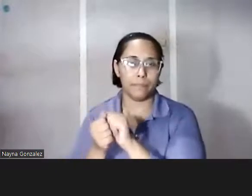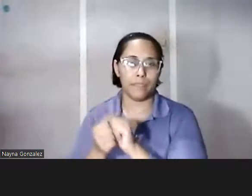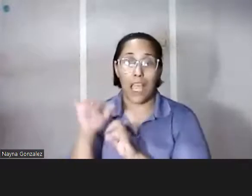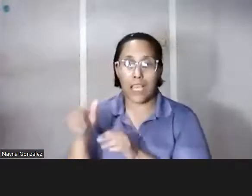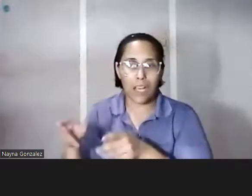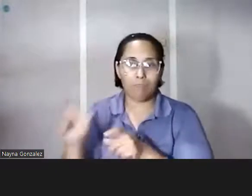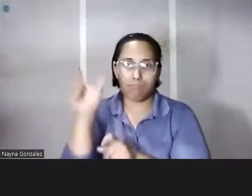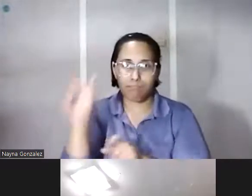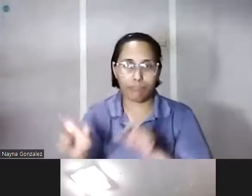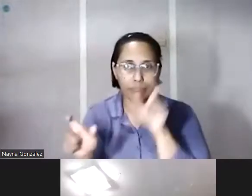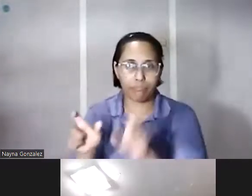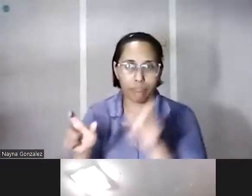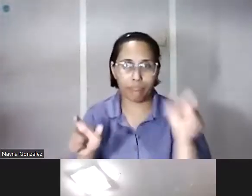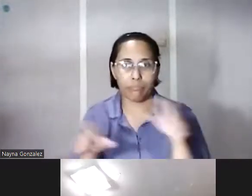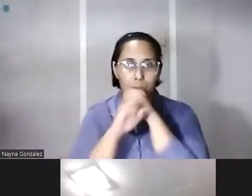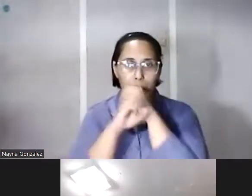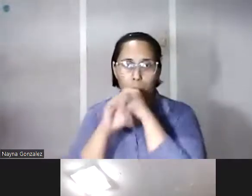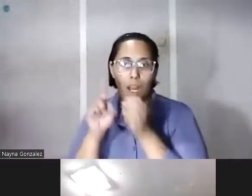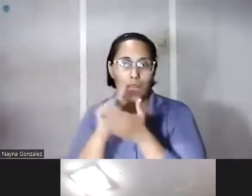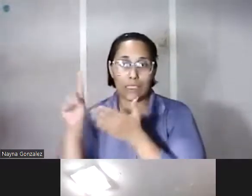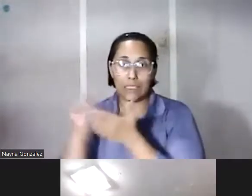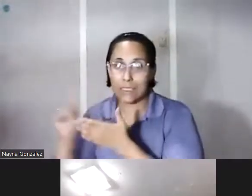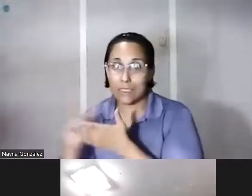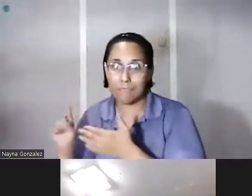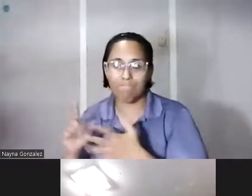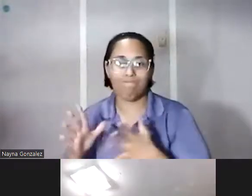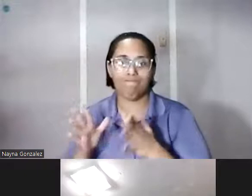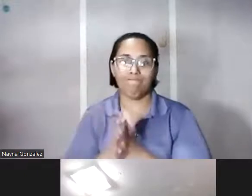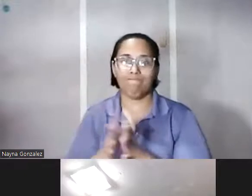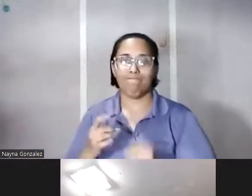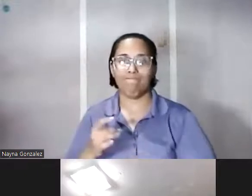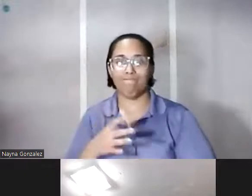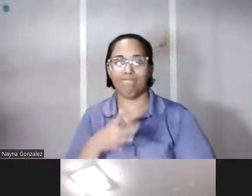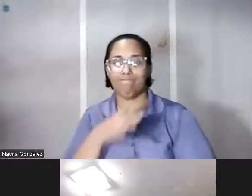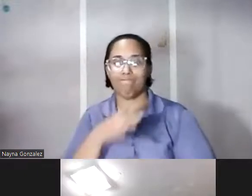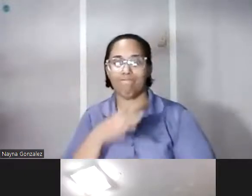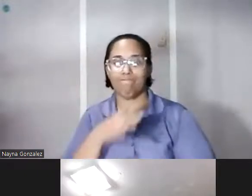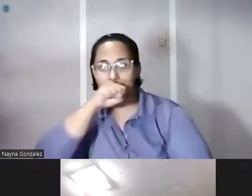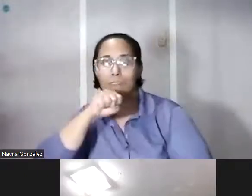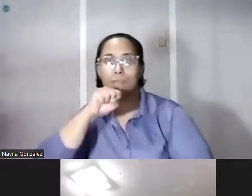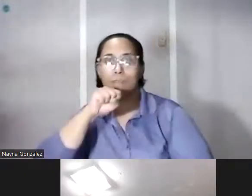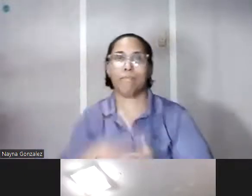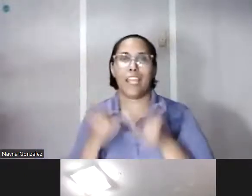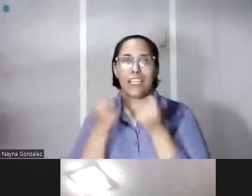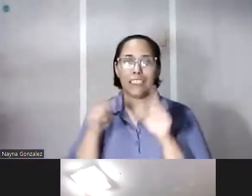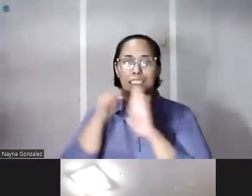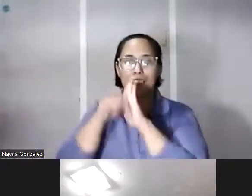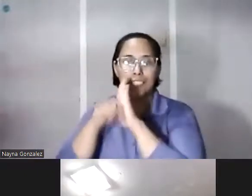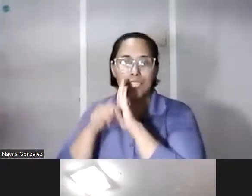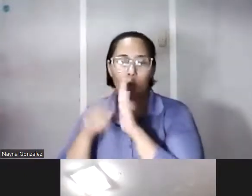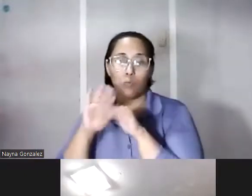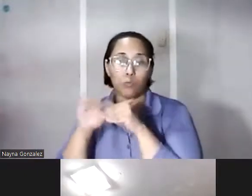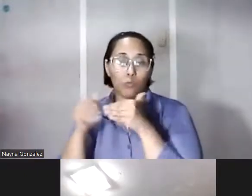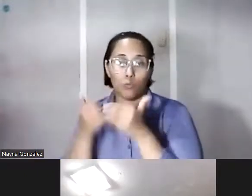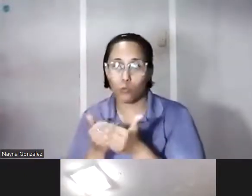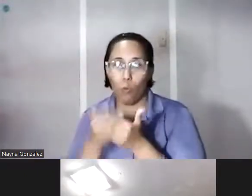que Elliot publicaba en el semanario claridad era una joya y que trató también muy a fondo todo lo que tenía que ver con el